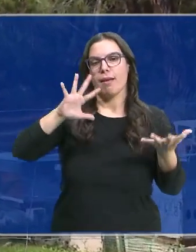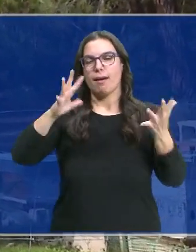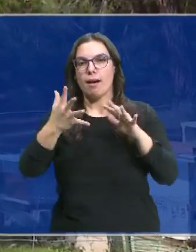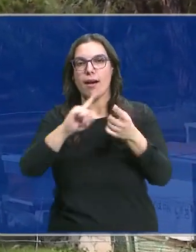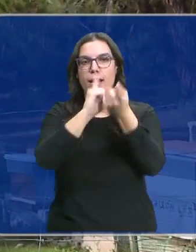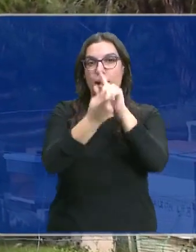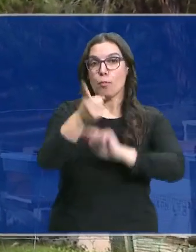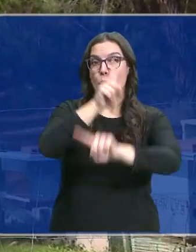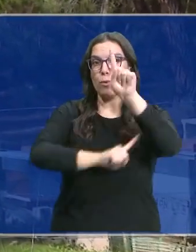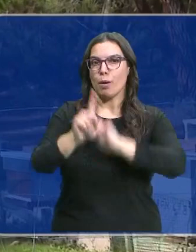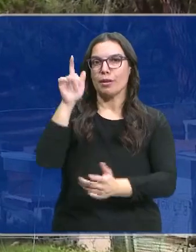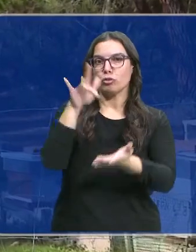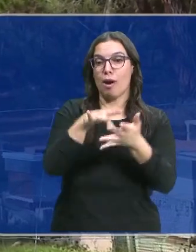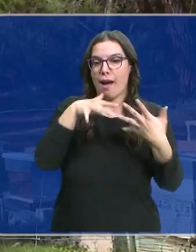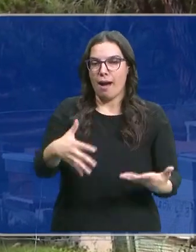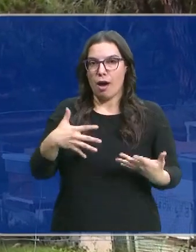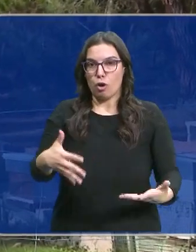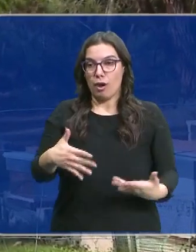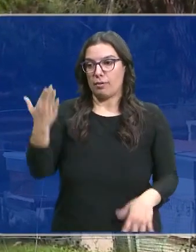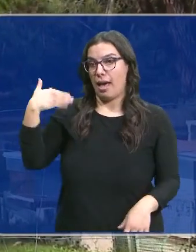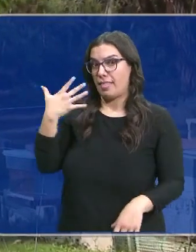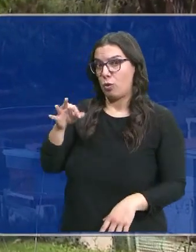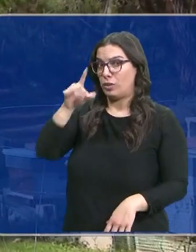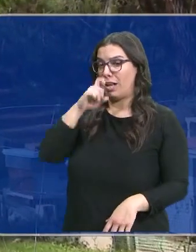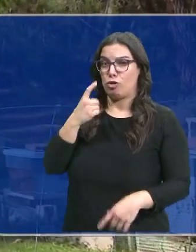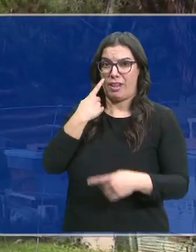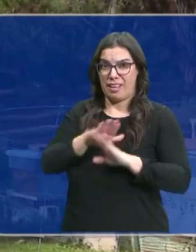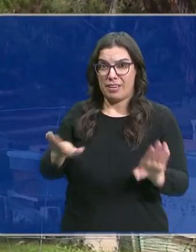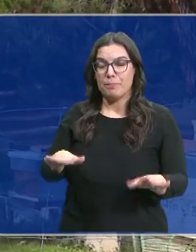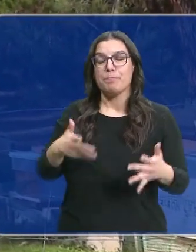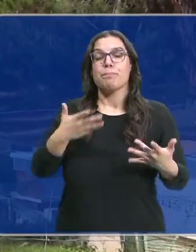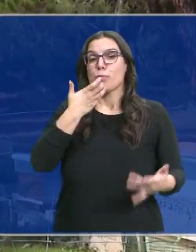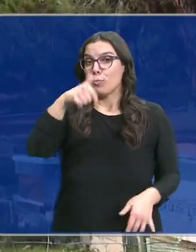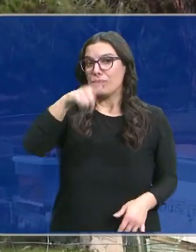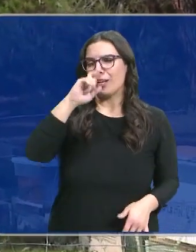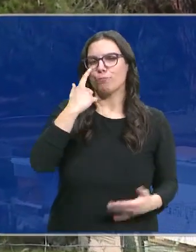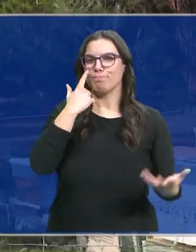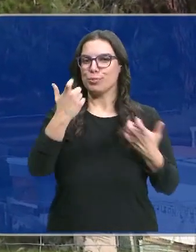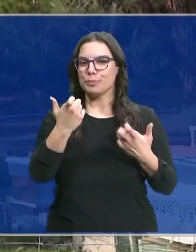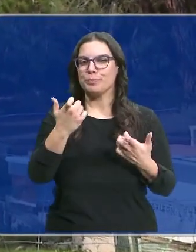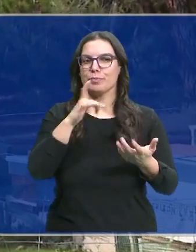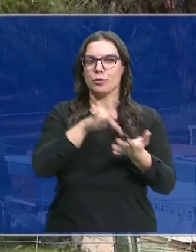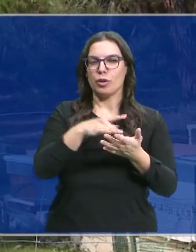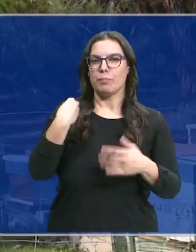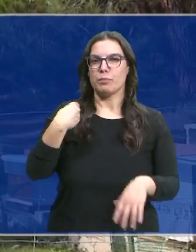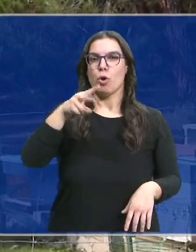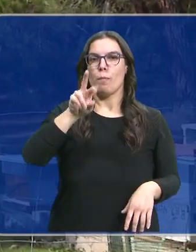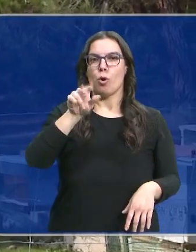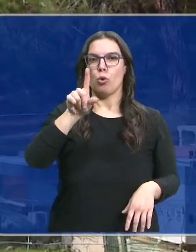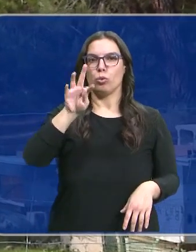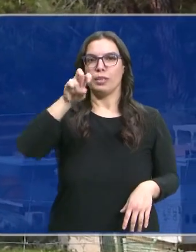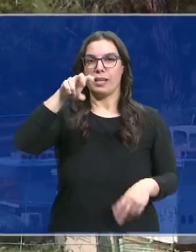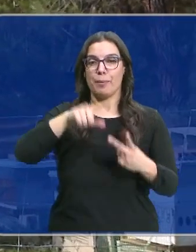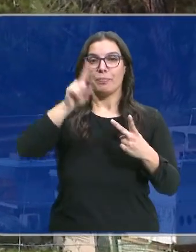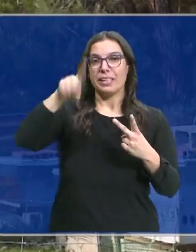problemas a los que se enfrenta la abeja a día de hoy, que hace 50 años no los tenía. Por ejemplo, este año hemos notado muchísima presencia de velutina y un